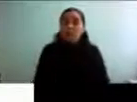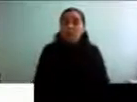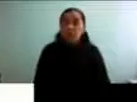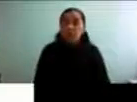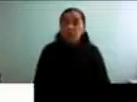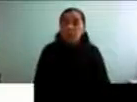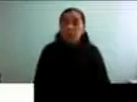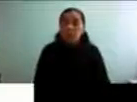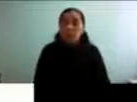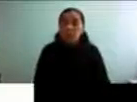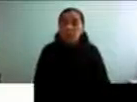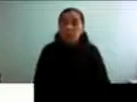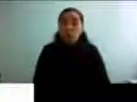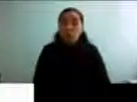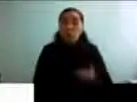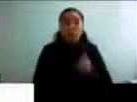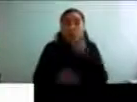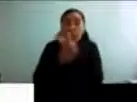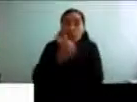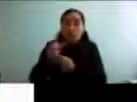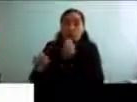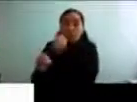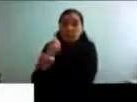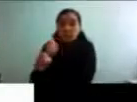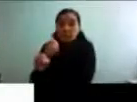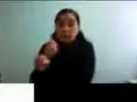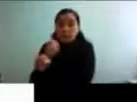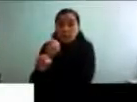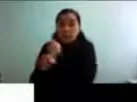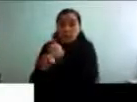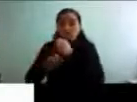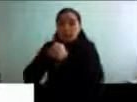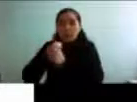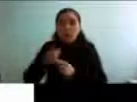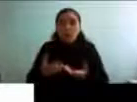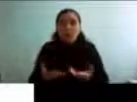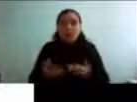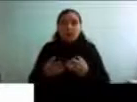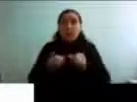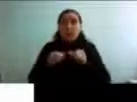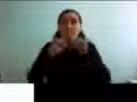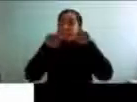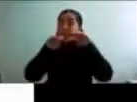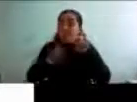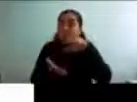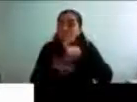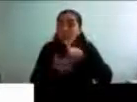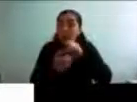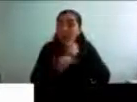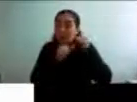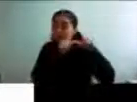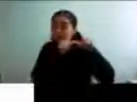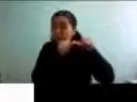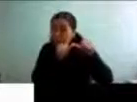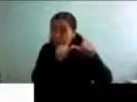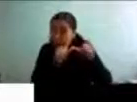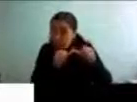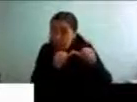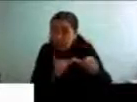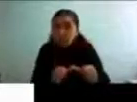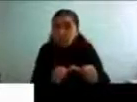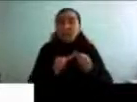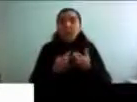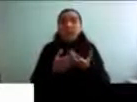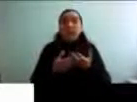Sobre todo cuando la persona ha trabajado por muchos años en el mismo lugar de trabajo donde ha generado no